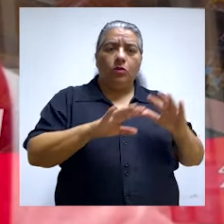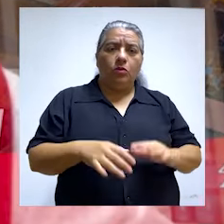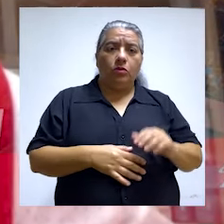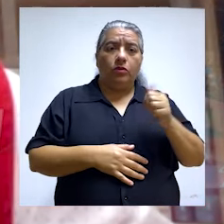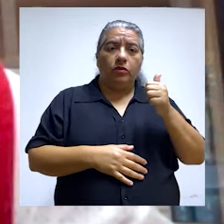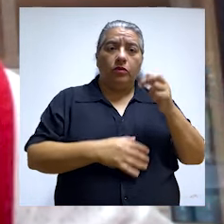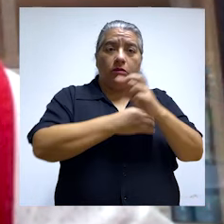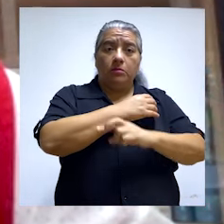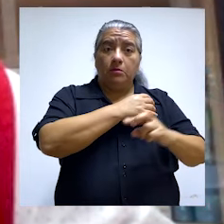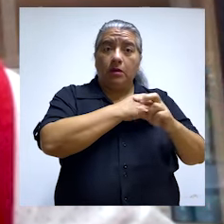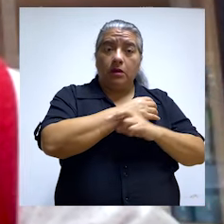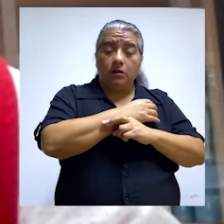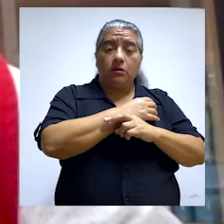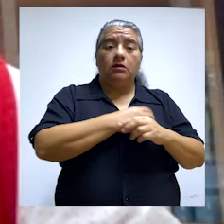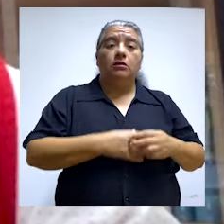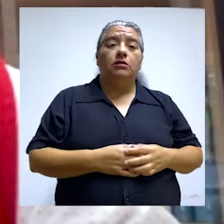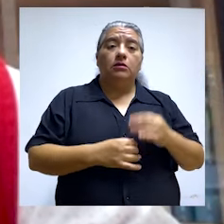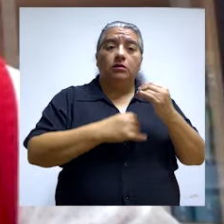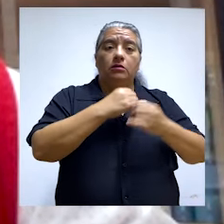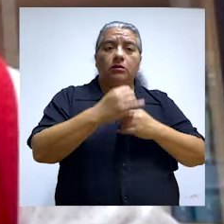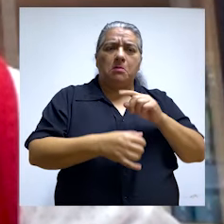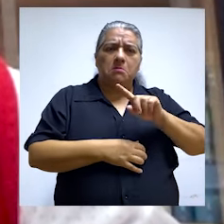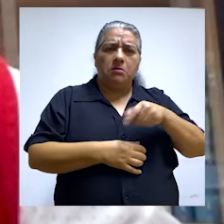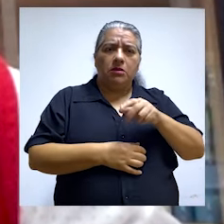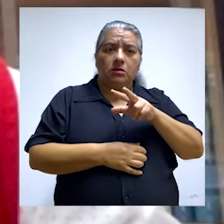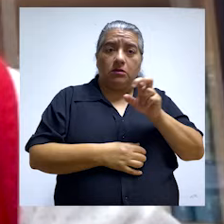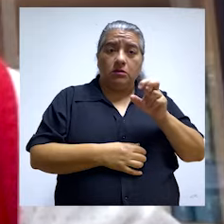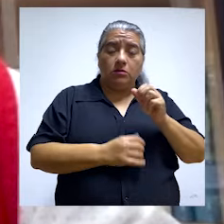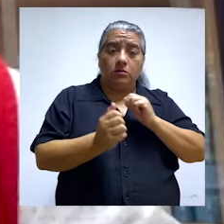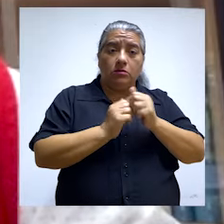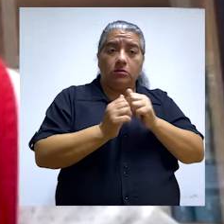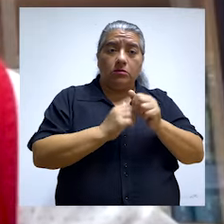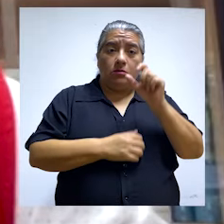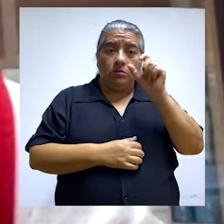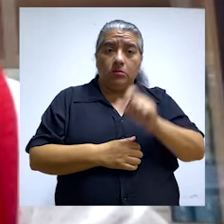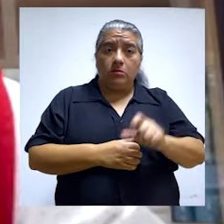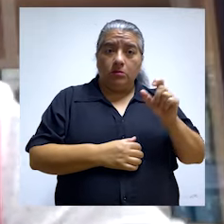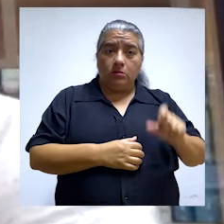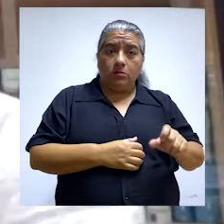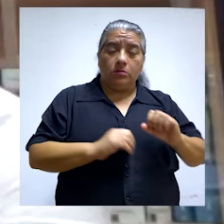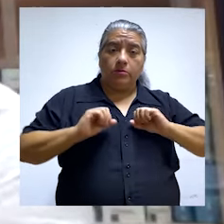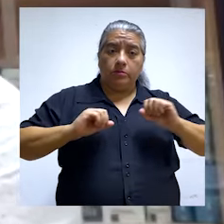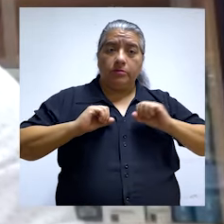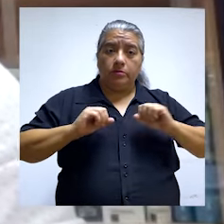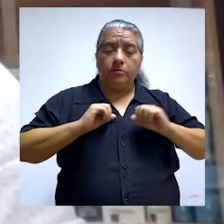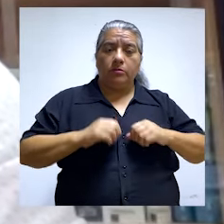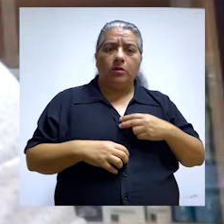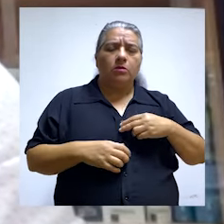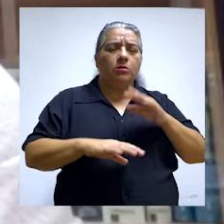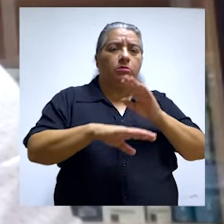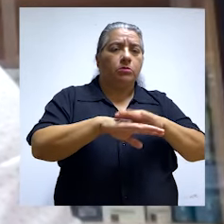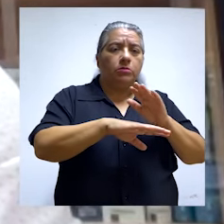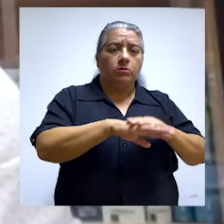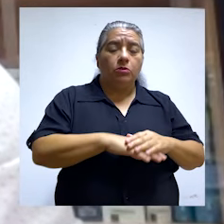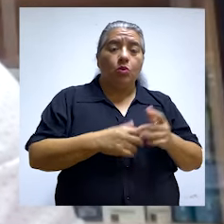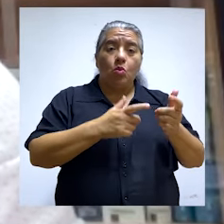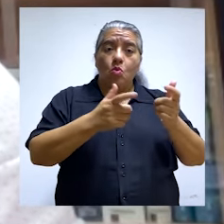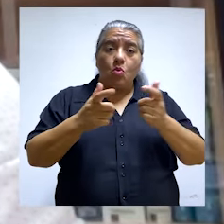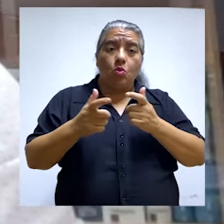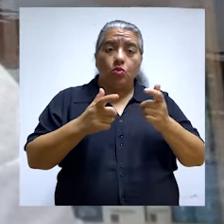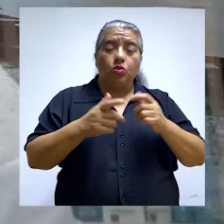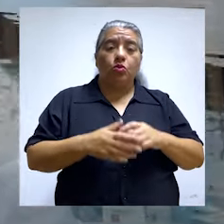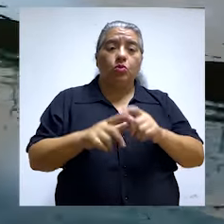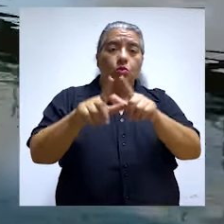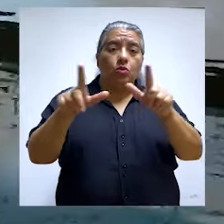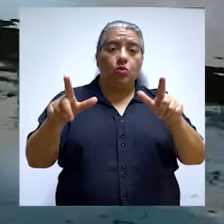10 delegaciones internacionales con 1.300 deportistas. Nosotros hemos advertido en este informe de visita de control que